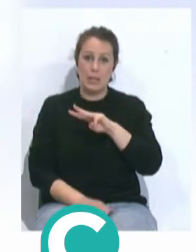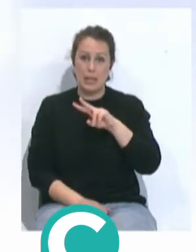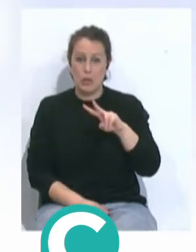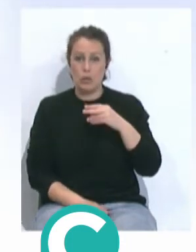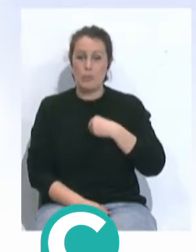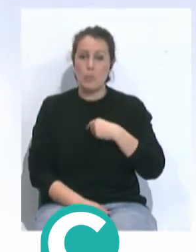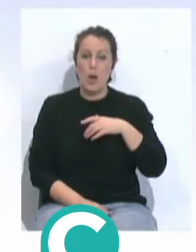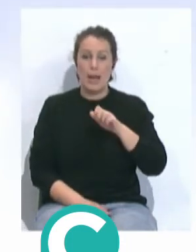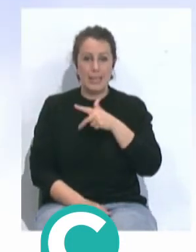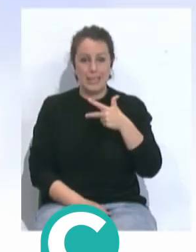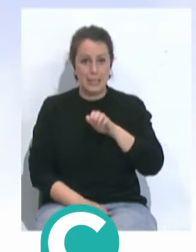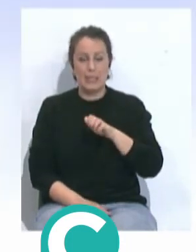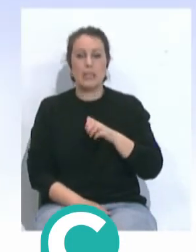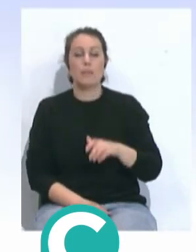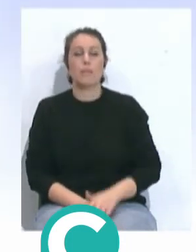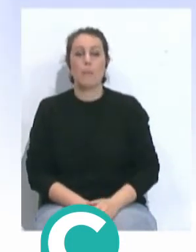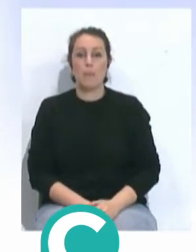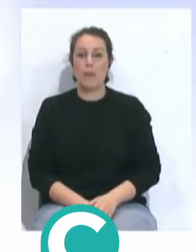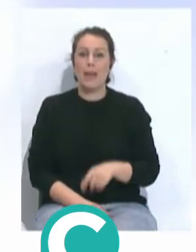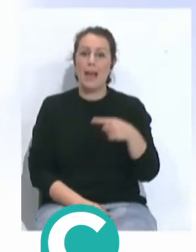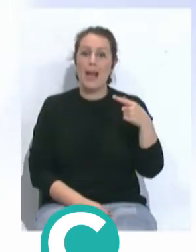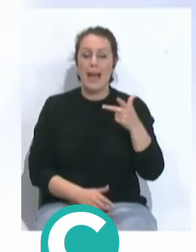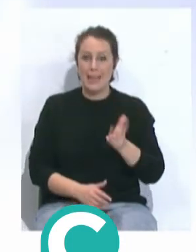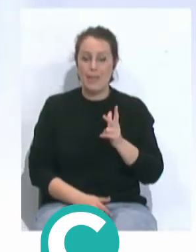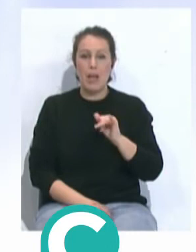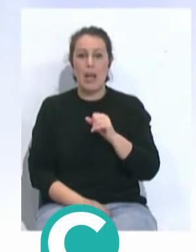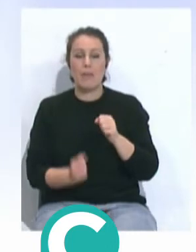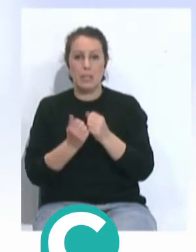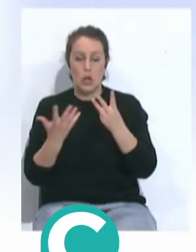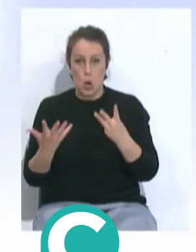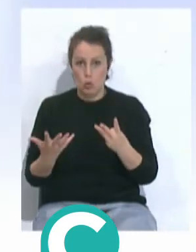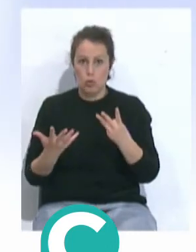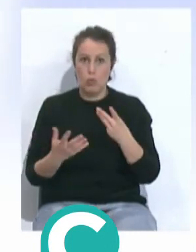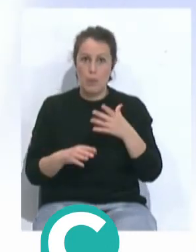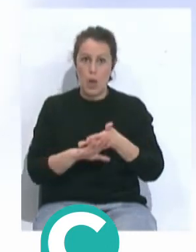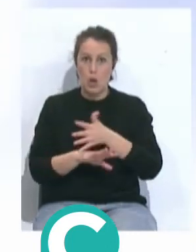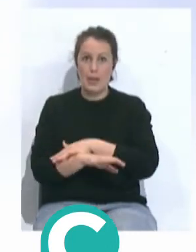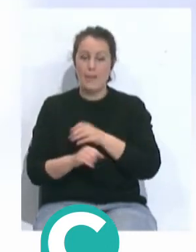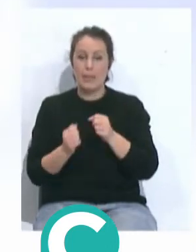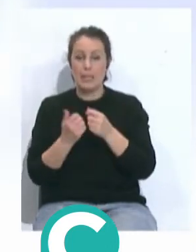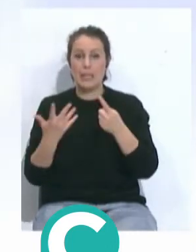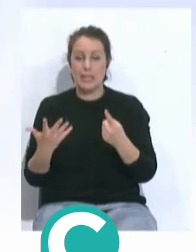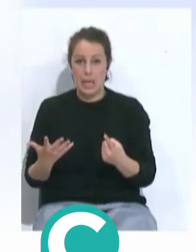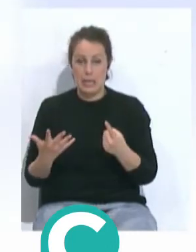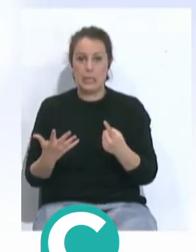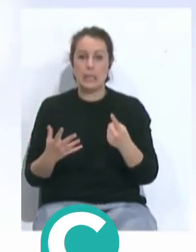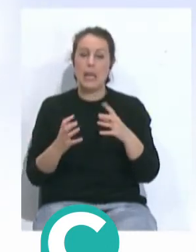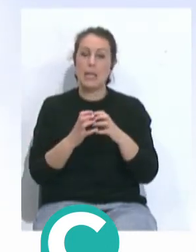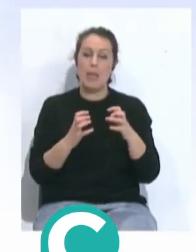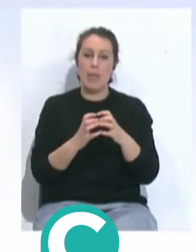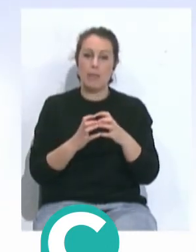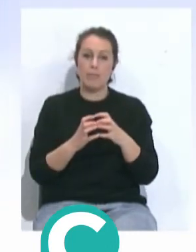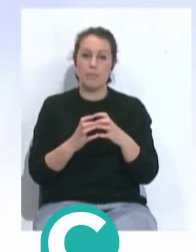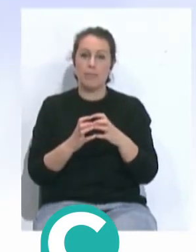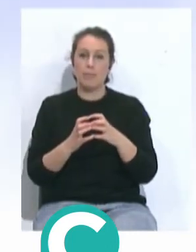lo mismo que tiene el Eche que es 14º, Getafe tiene 28º, 15º, Mallorca tiene 26º, 16º, Granada